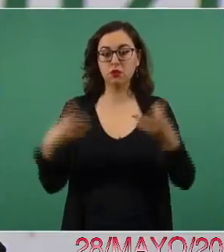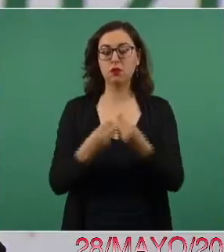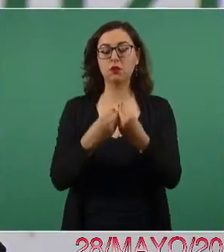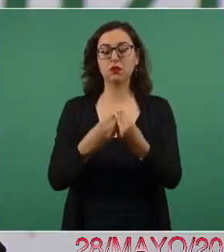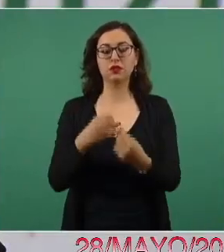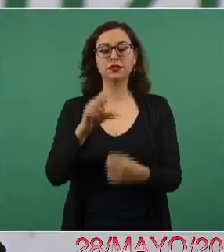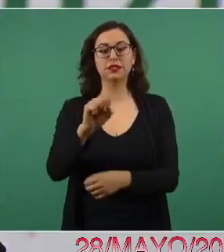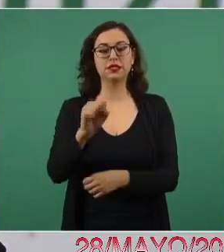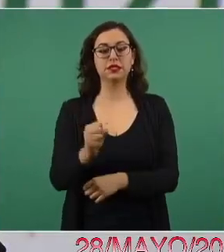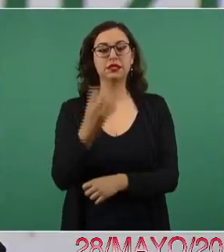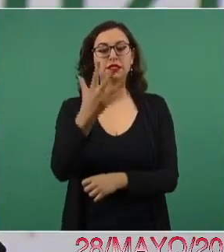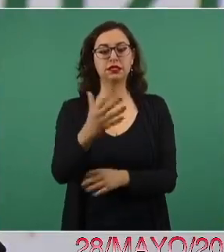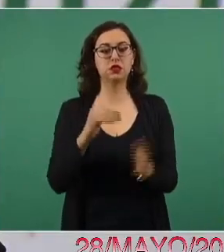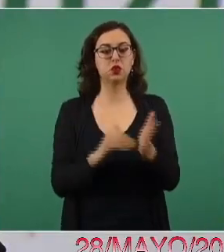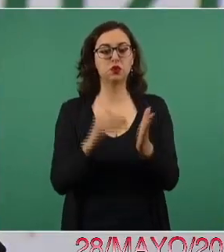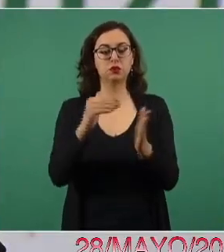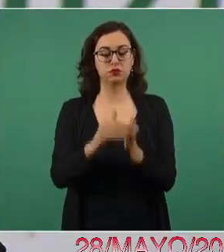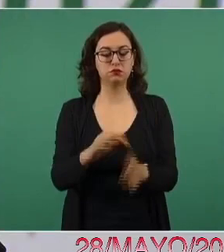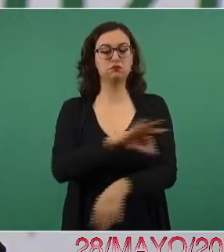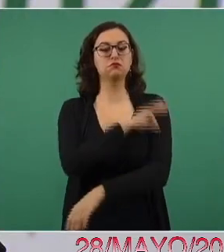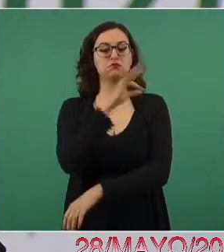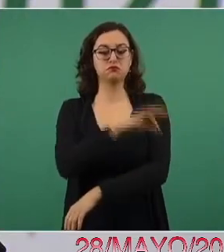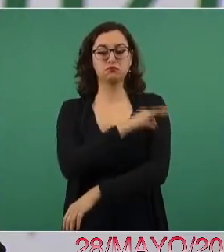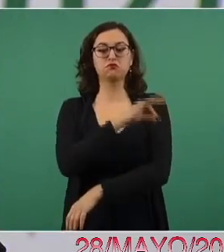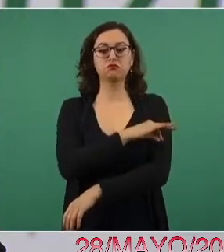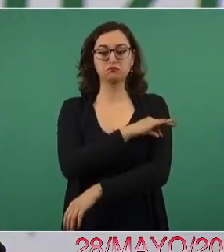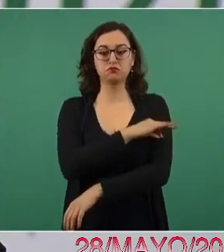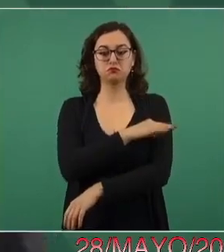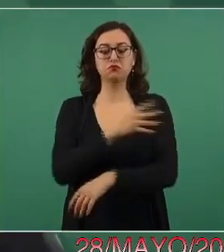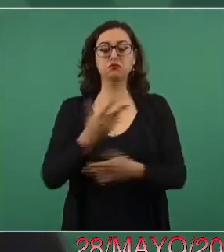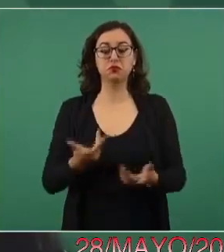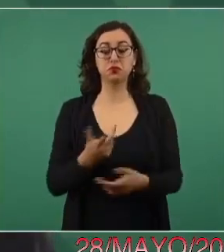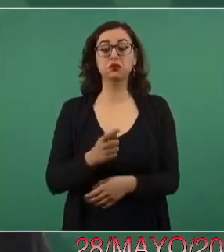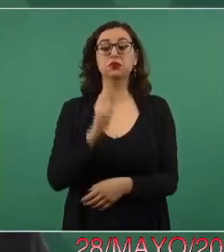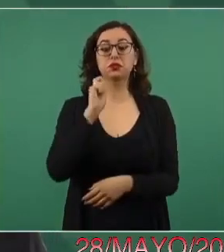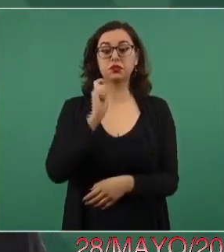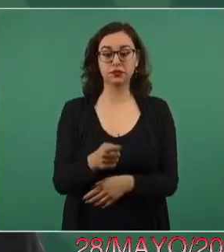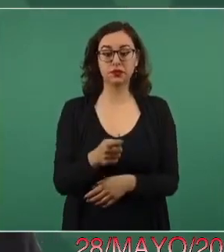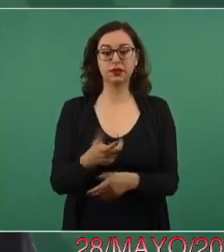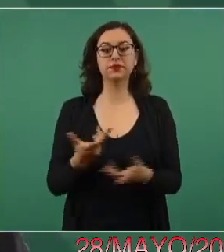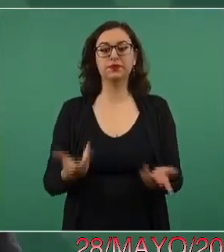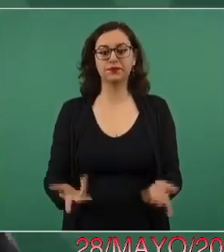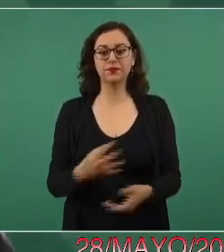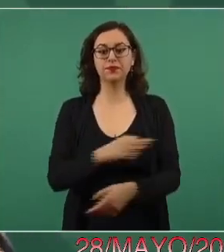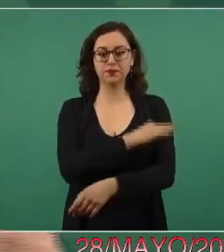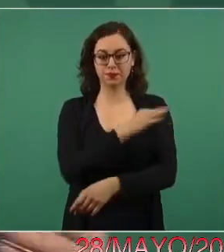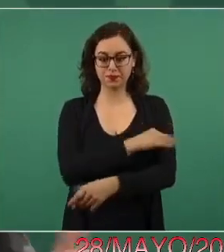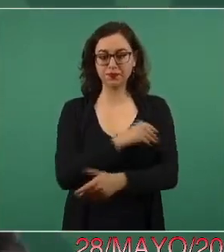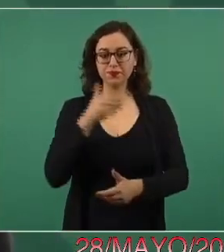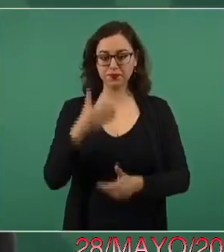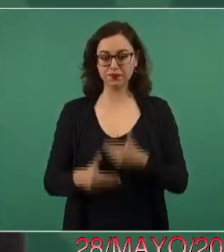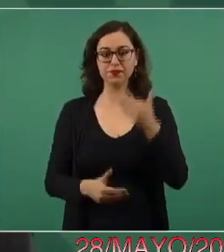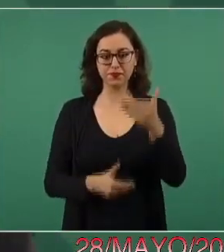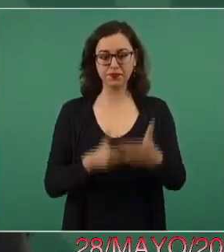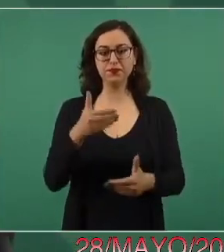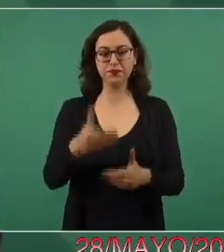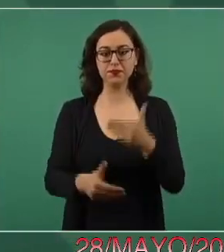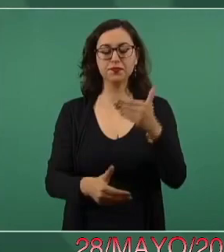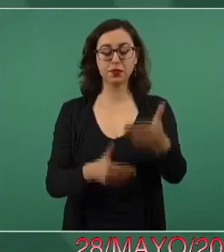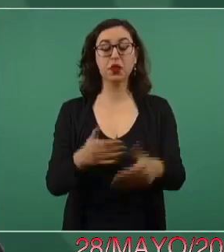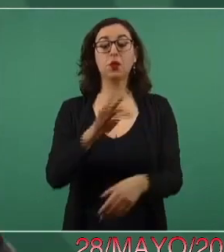que podemos seguirle el paso, garantizar que el plan de vacunación tiene